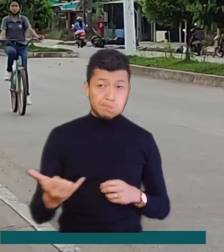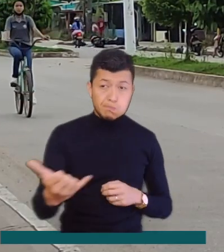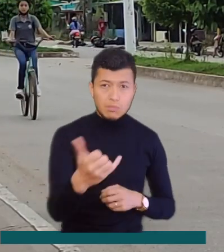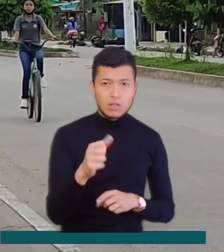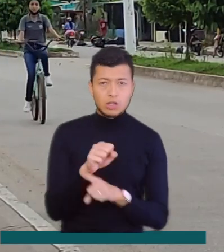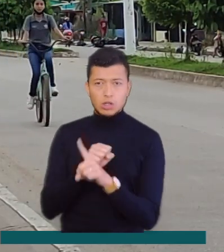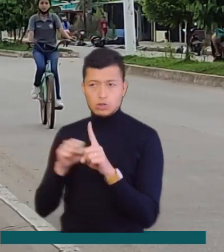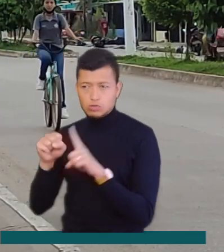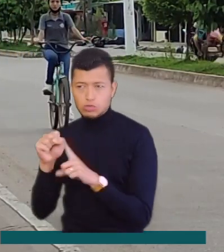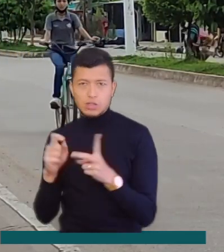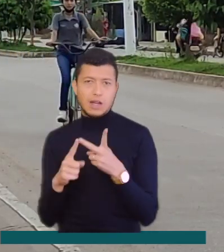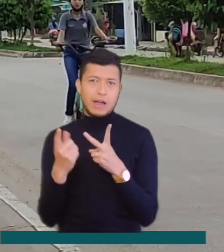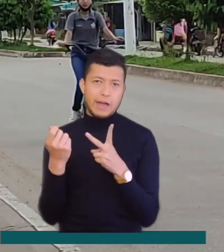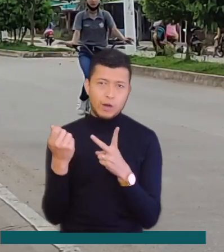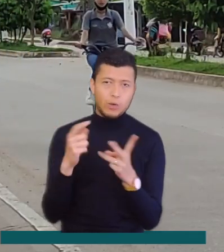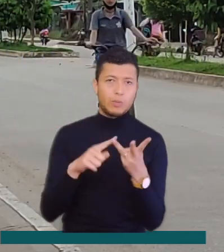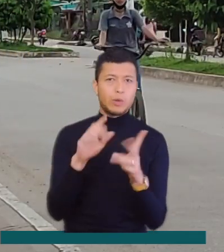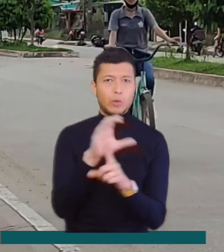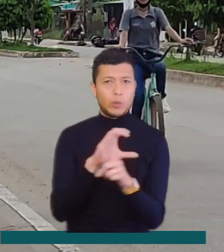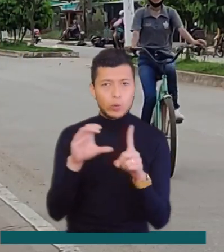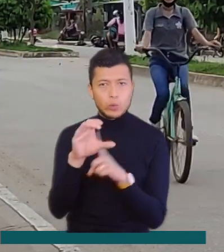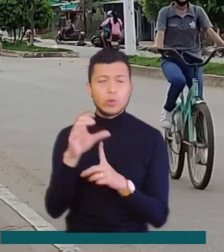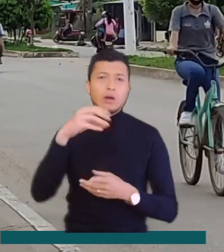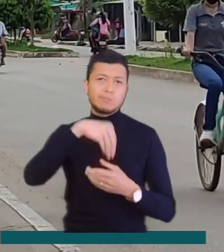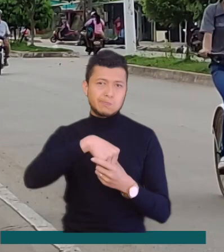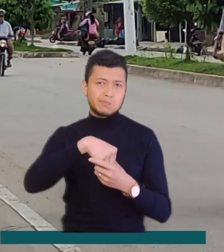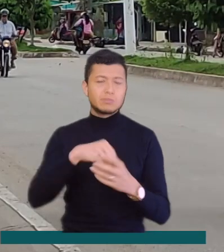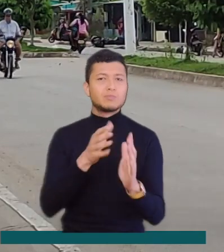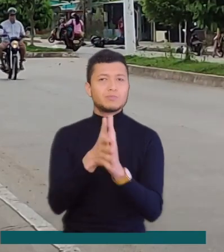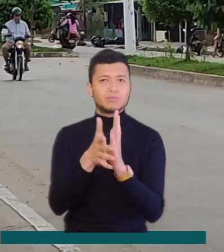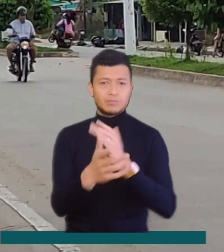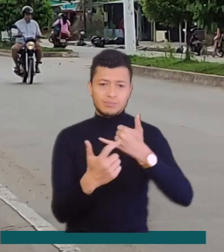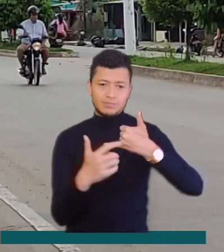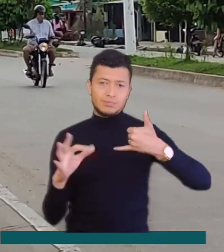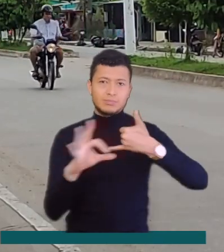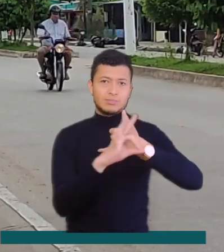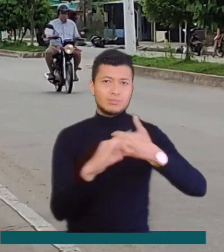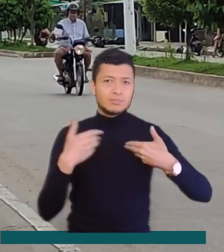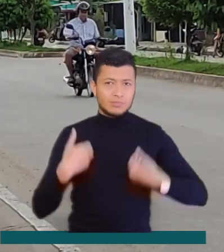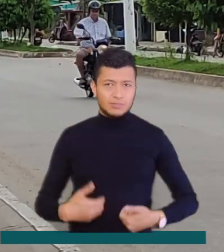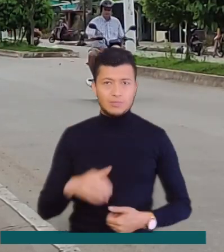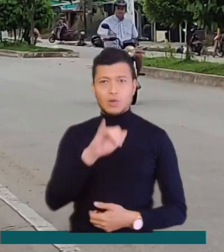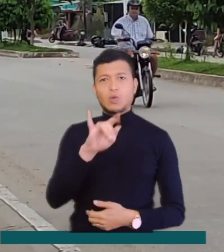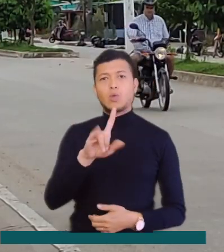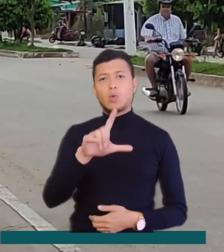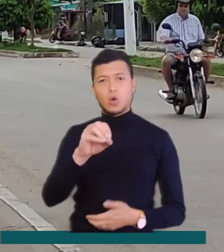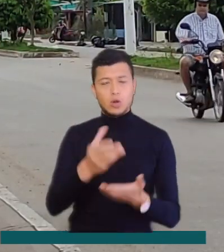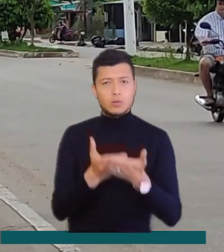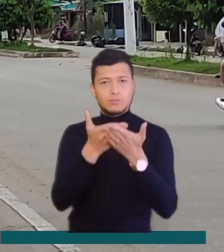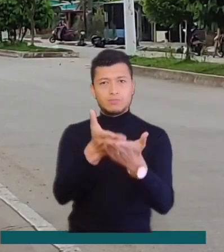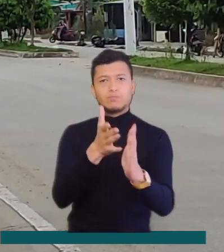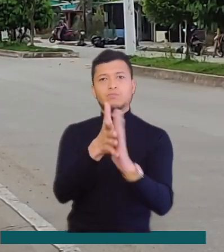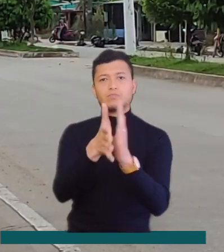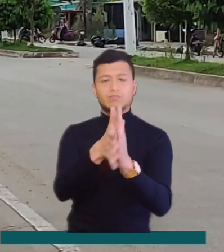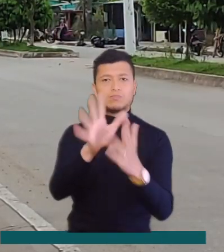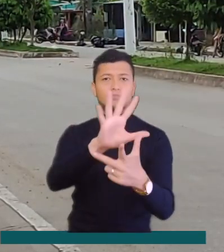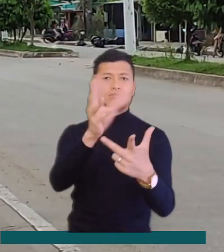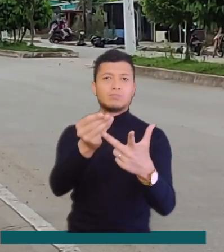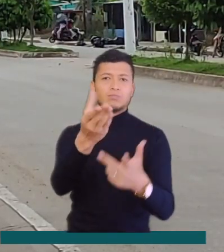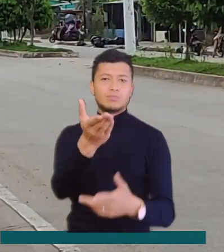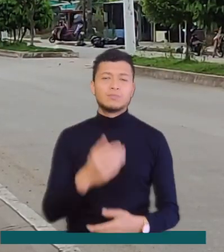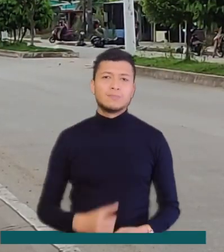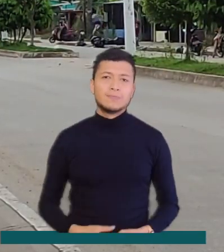tiene componentes sociales, económicos y culturales. Desde San José del Guaviare, informó Julio Ernesto Velázquez